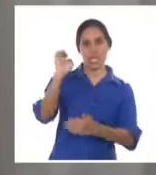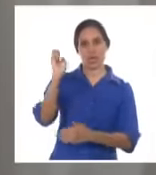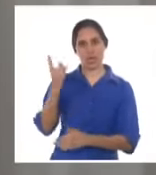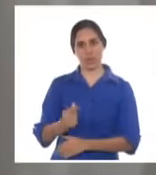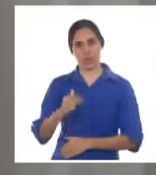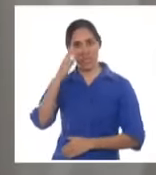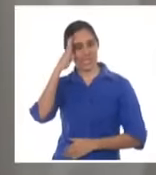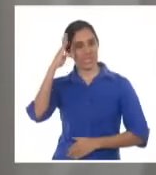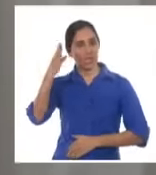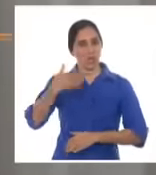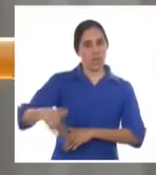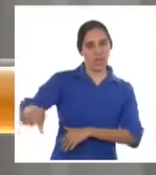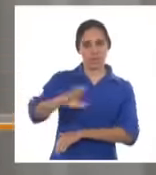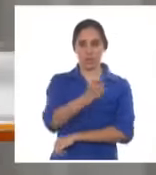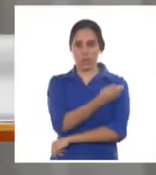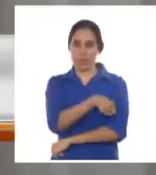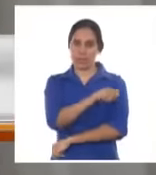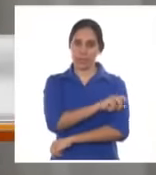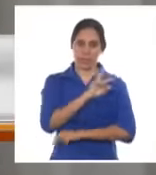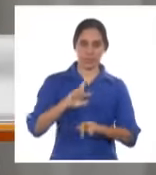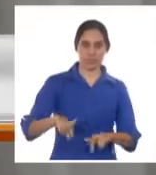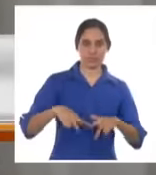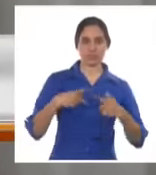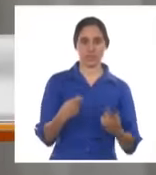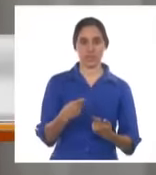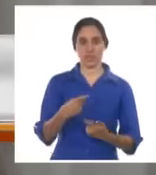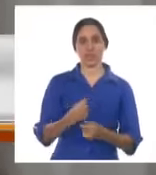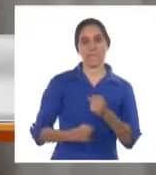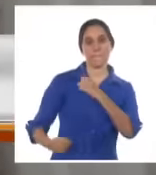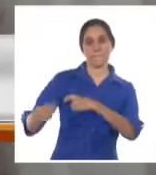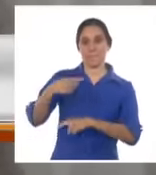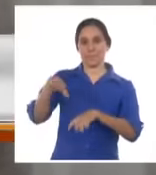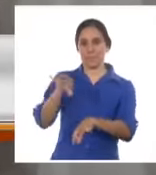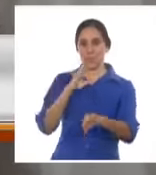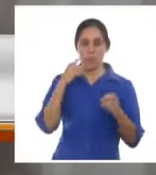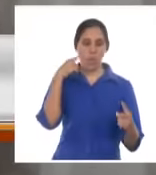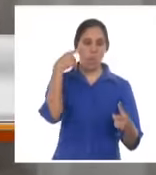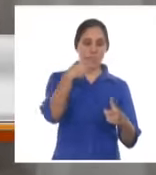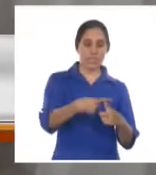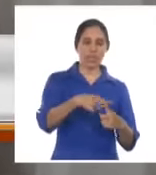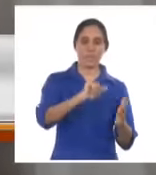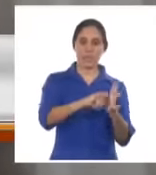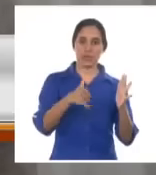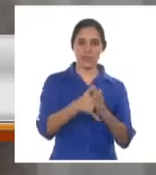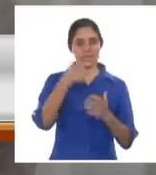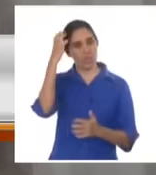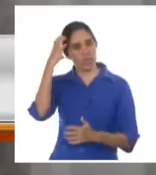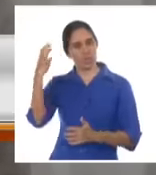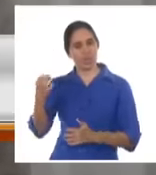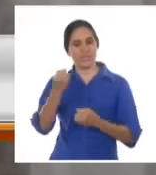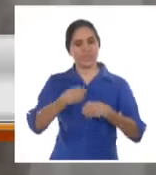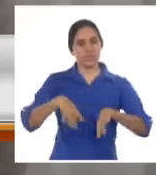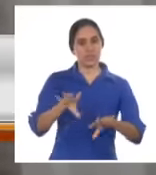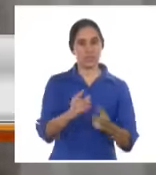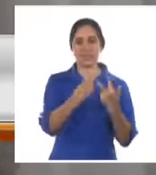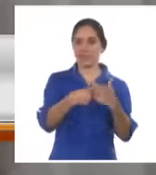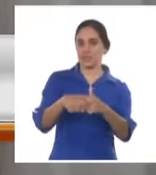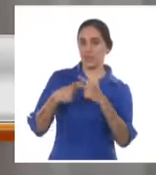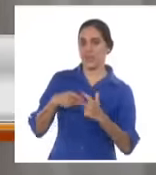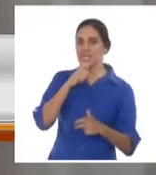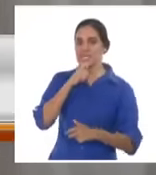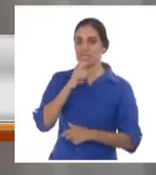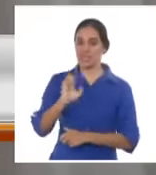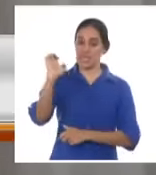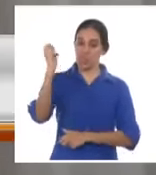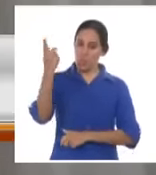a nuestra población, ratificando el principio que las proyecciones del Gobierno para corregir distorsiones y reimpulsar la economía durante el